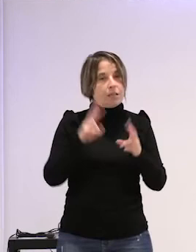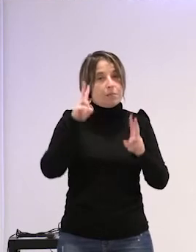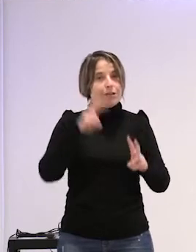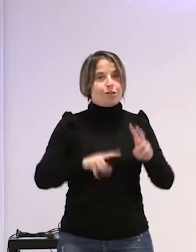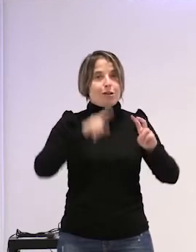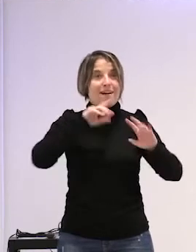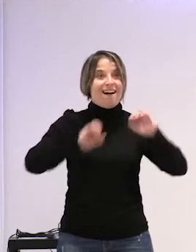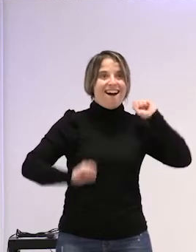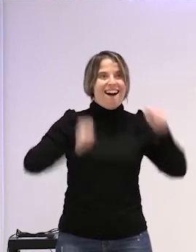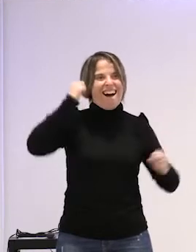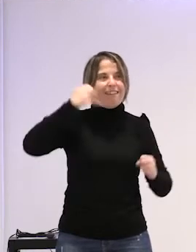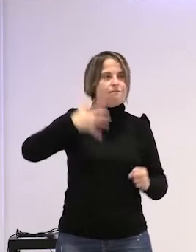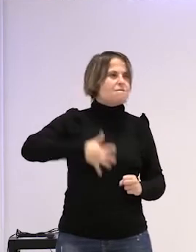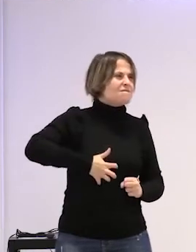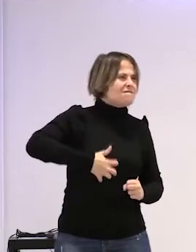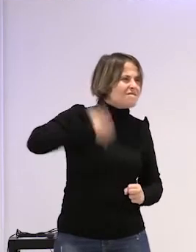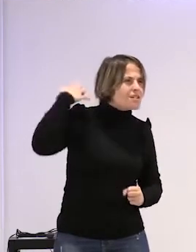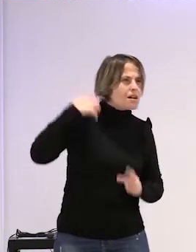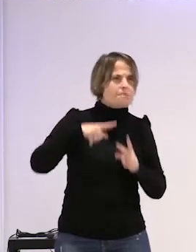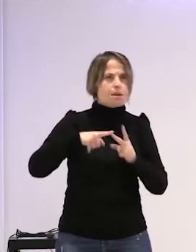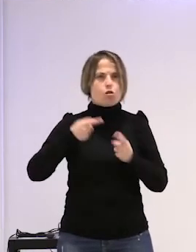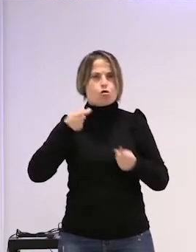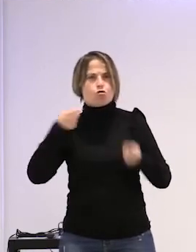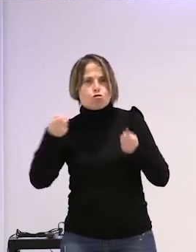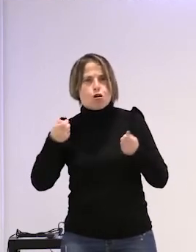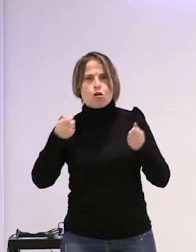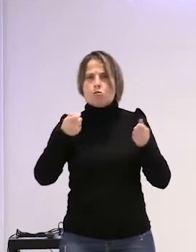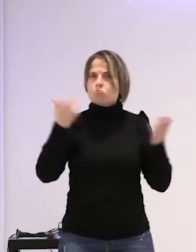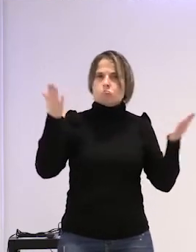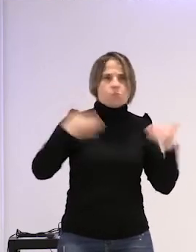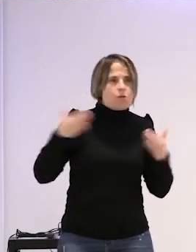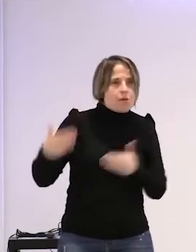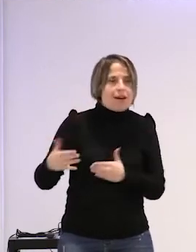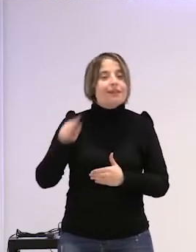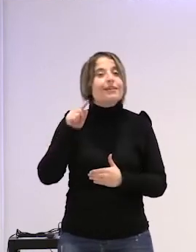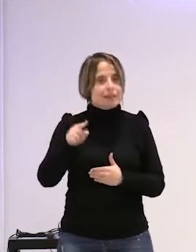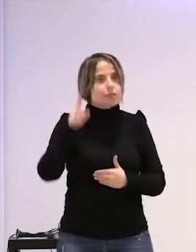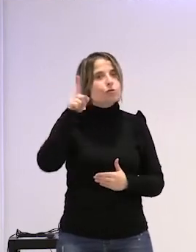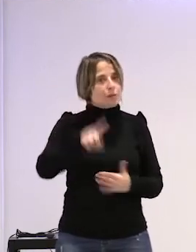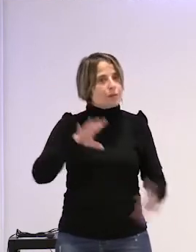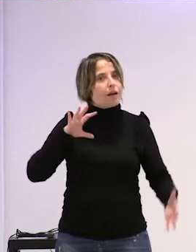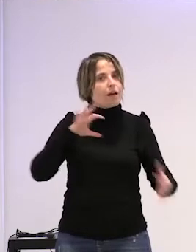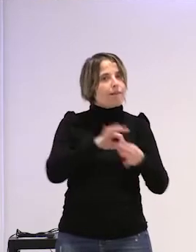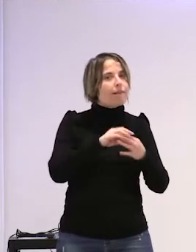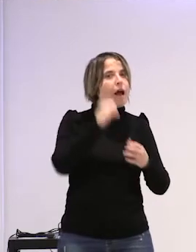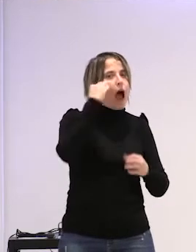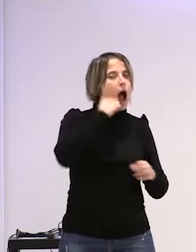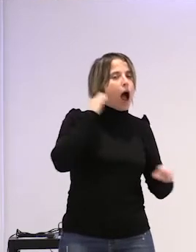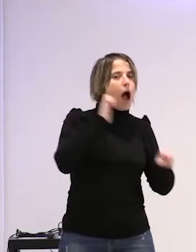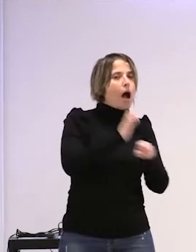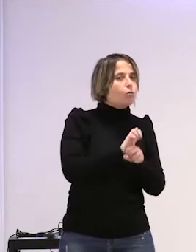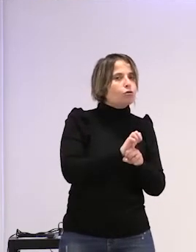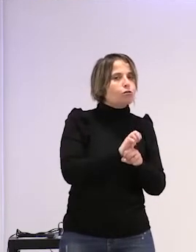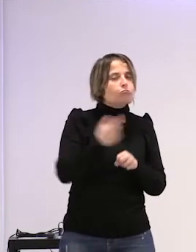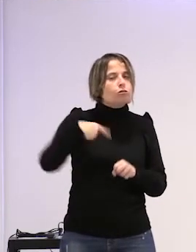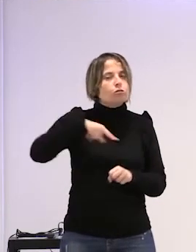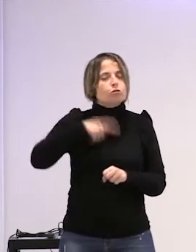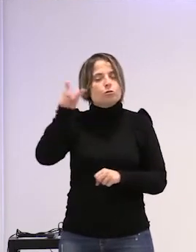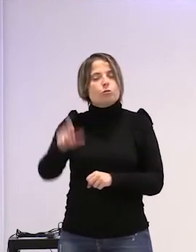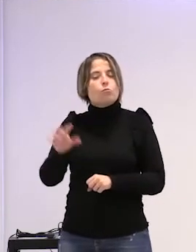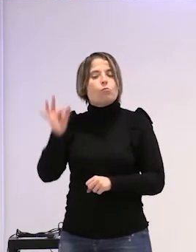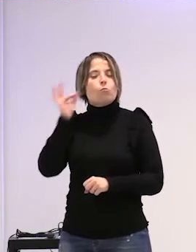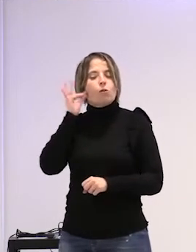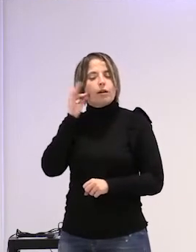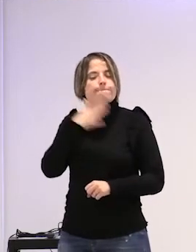con la rabia con el descontrol con todo lo otro que también genera los abusos como nos situamos no es